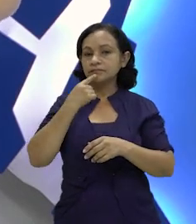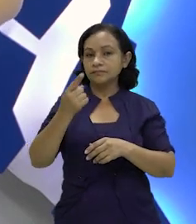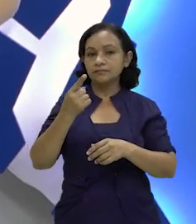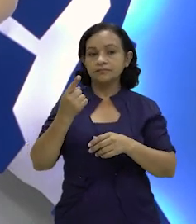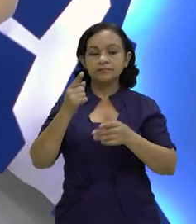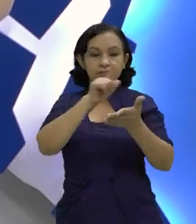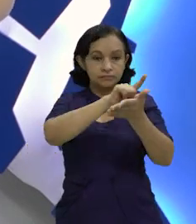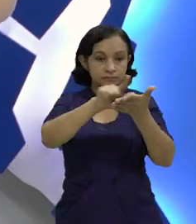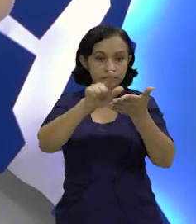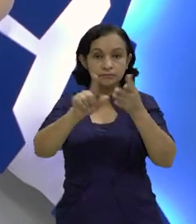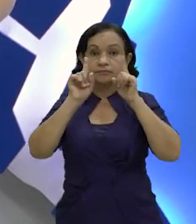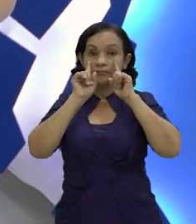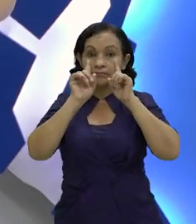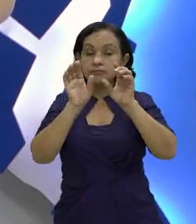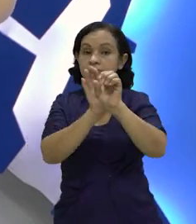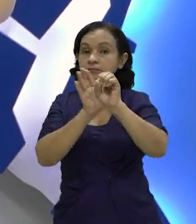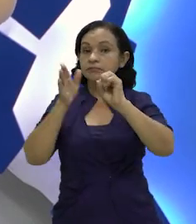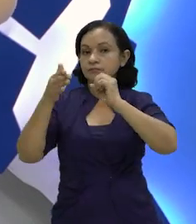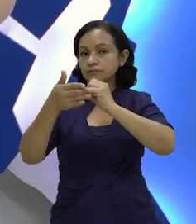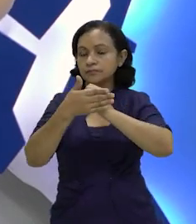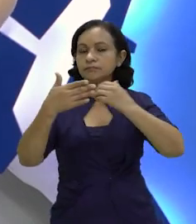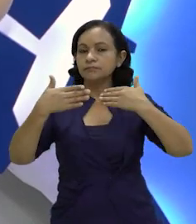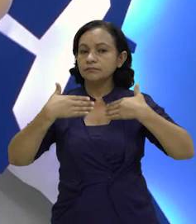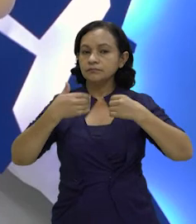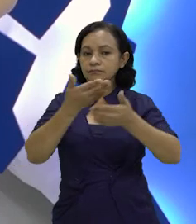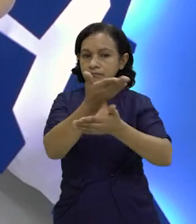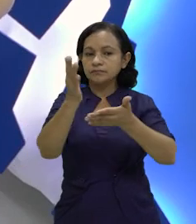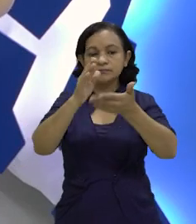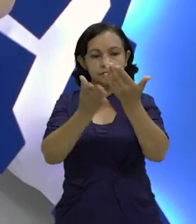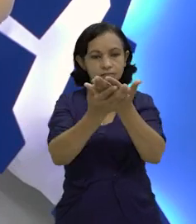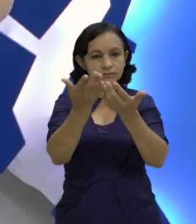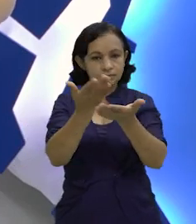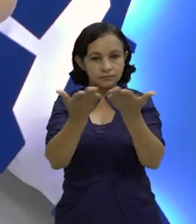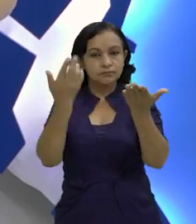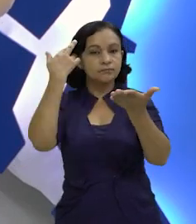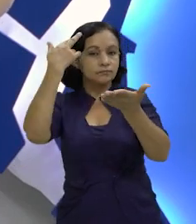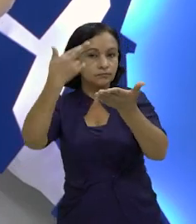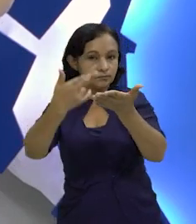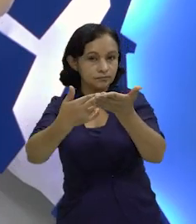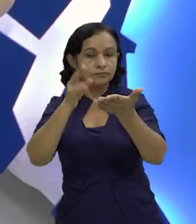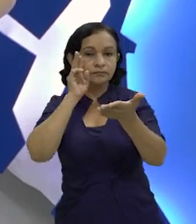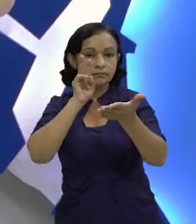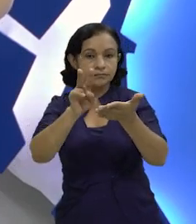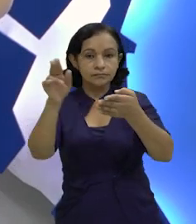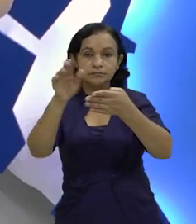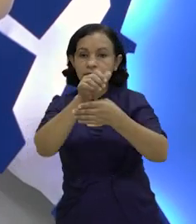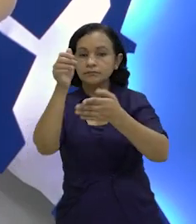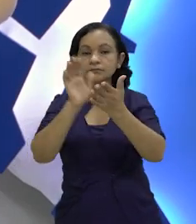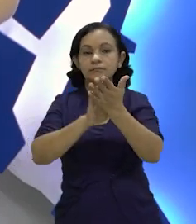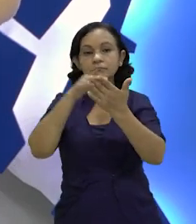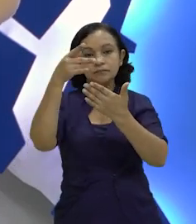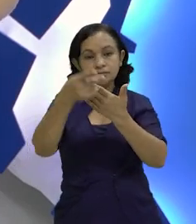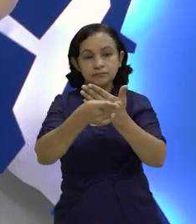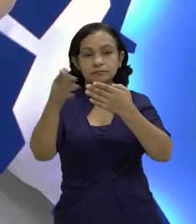para reiterar las medidas de higiene en prevención del COVID-19, pues la salud está en nuestras manos. Recuerde que puede ver este y